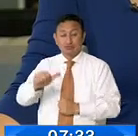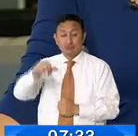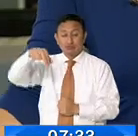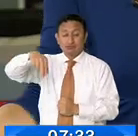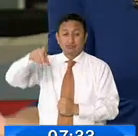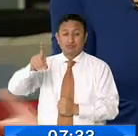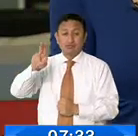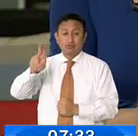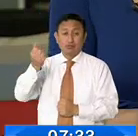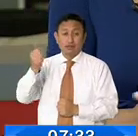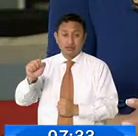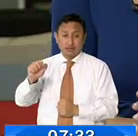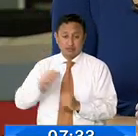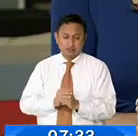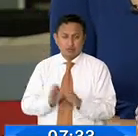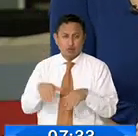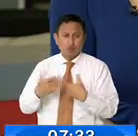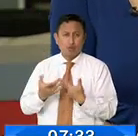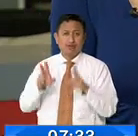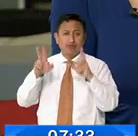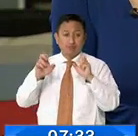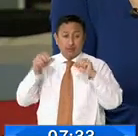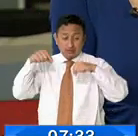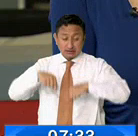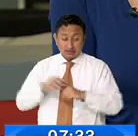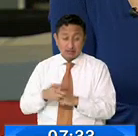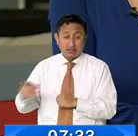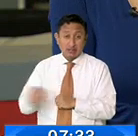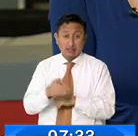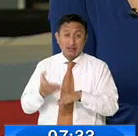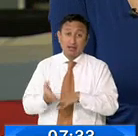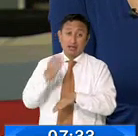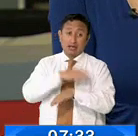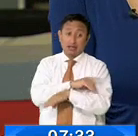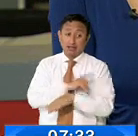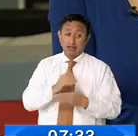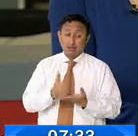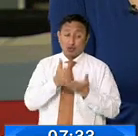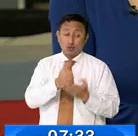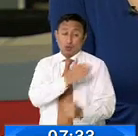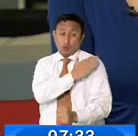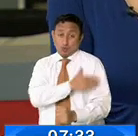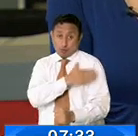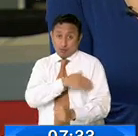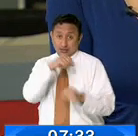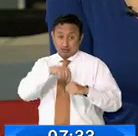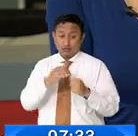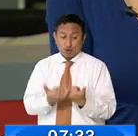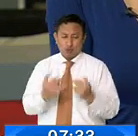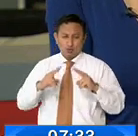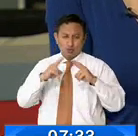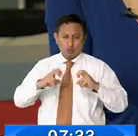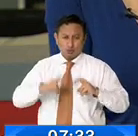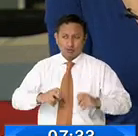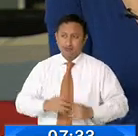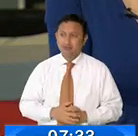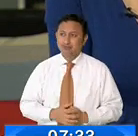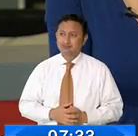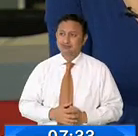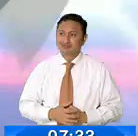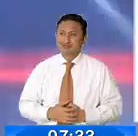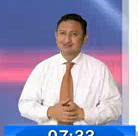Michelena. El caso hace referencia al presunto delito de peculado y tráfico de influencias, mismo que se encuentra en investigación previa.